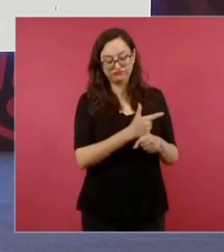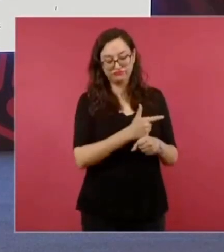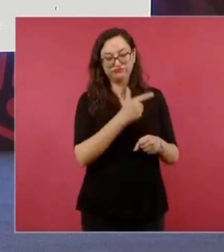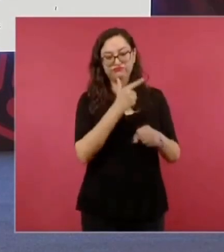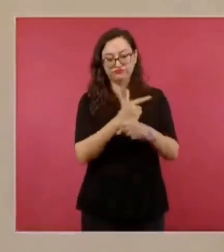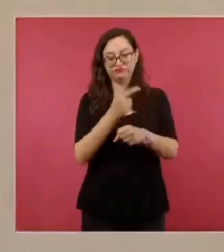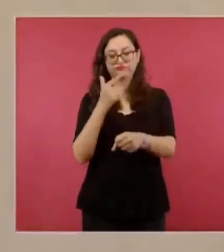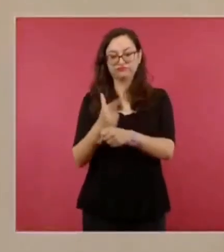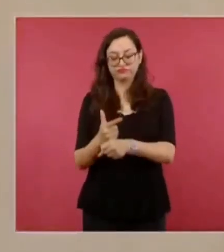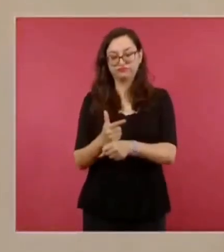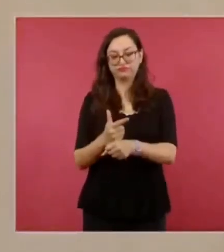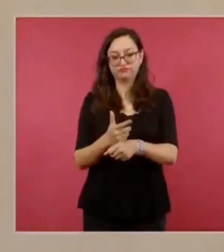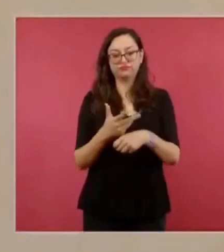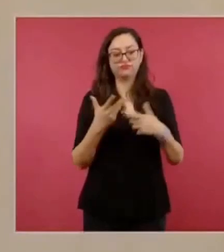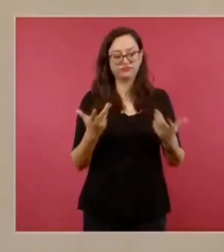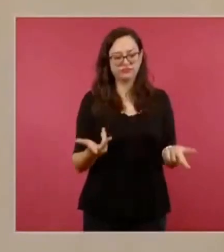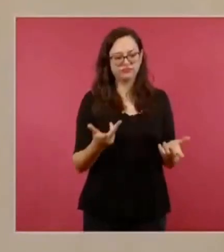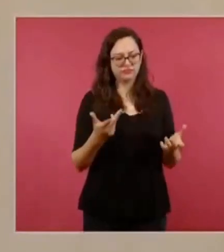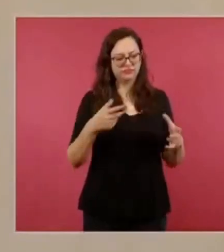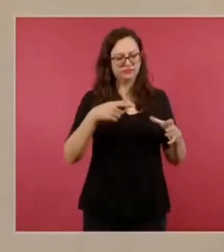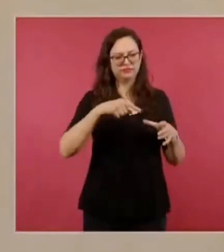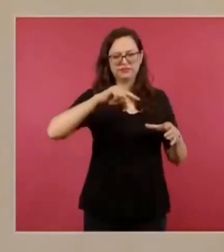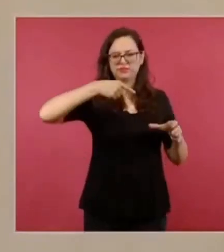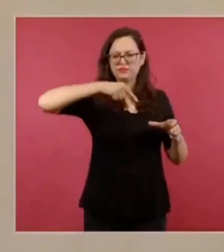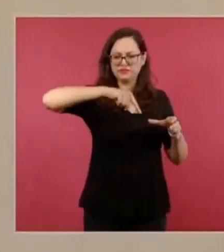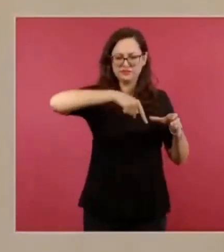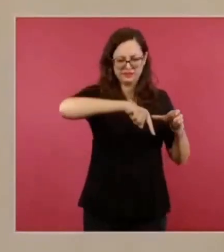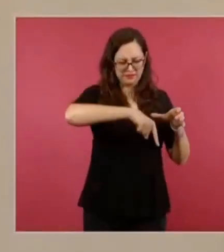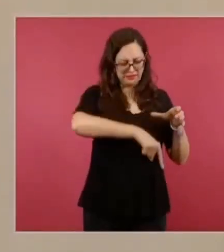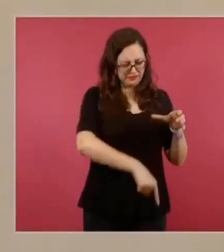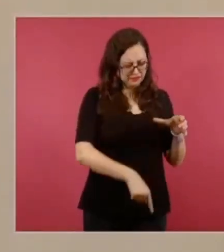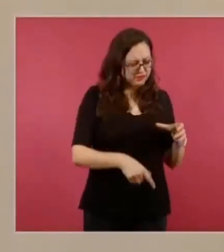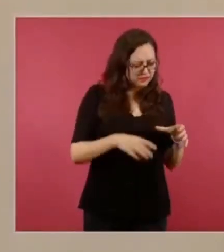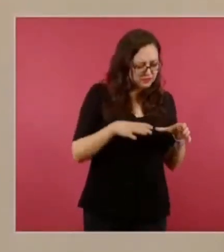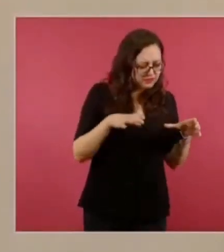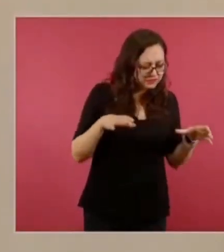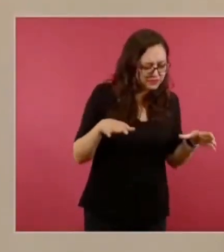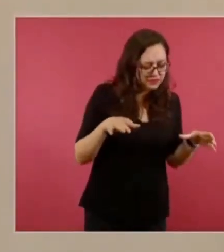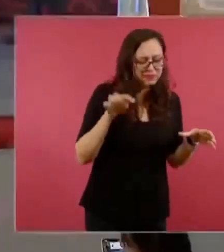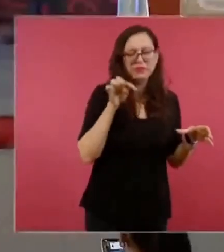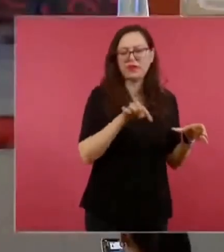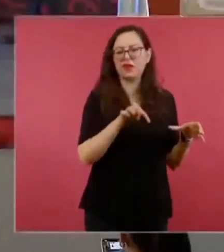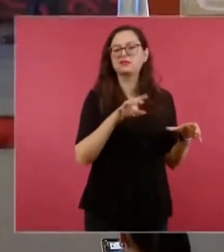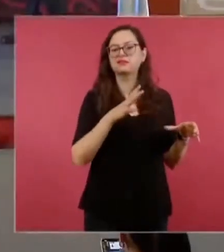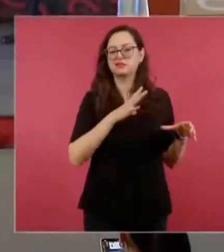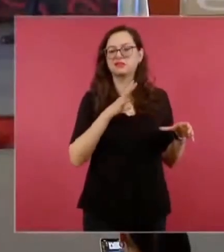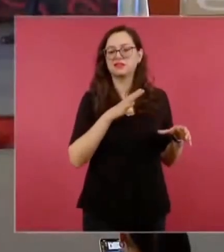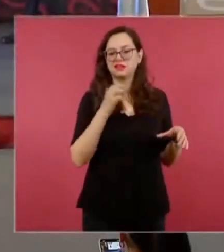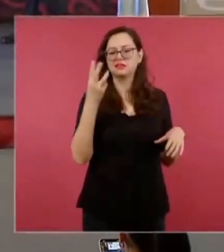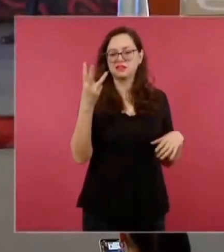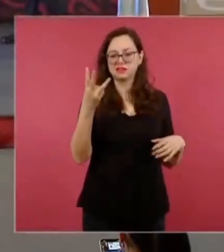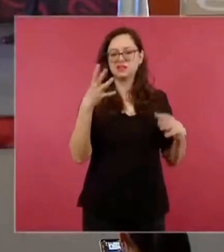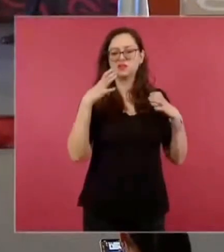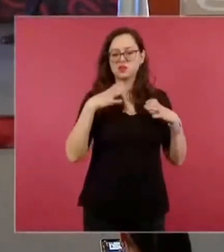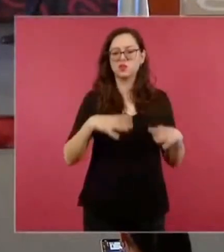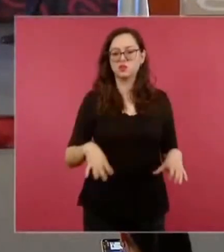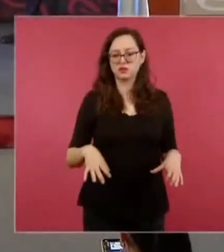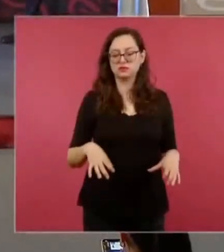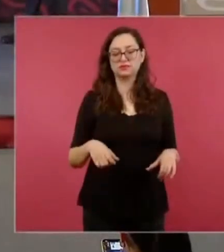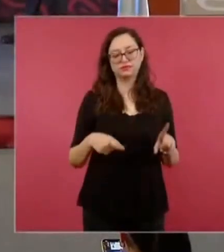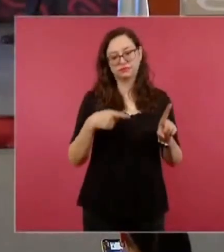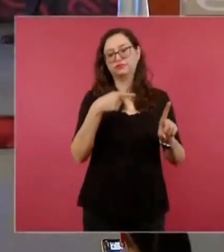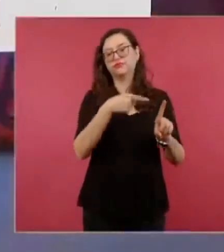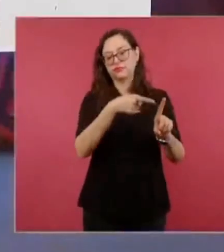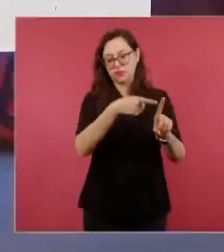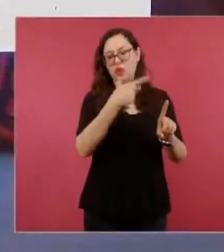fueron localizados en el interior de un pozo ubicado al sur de Ensenada. Aquí el principal móvil, al